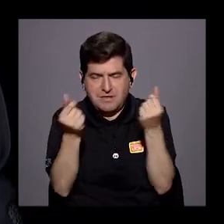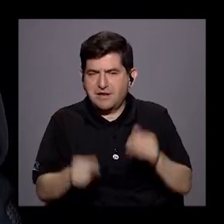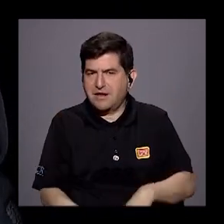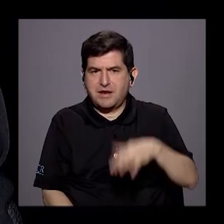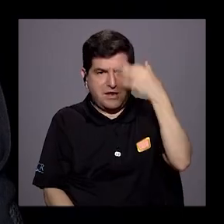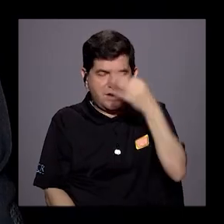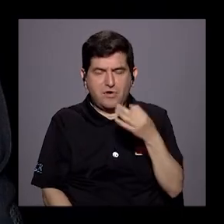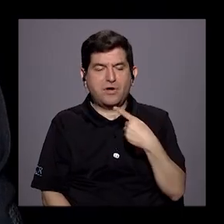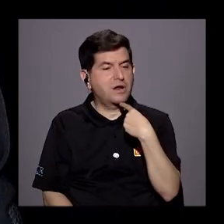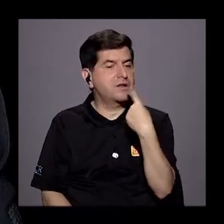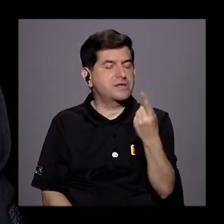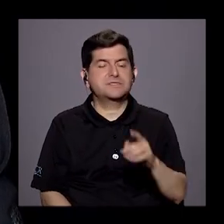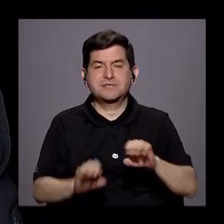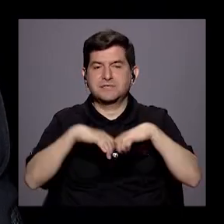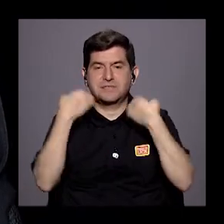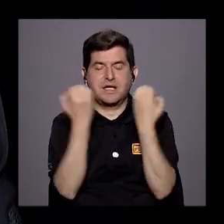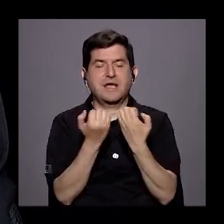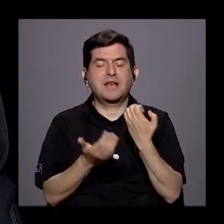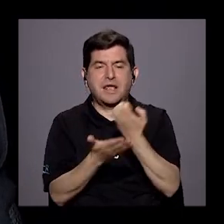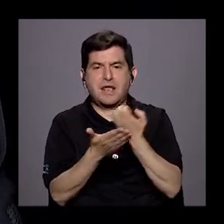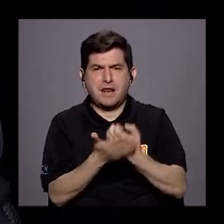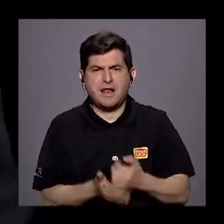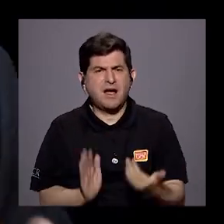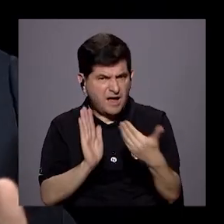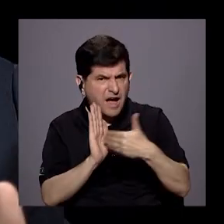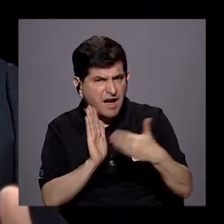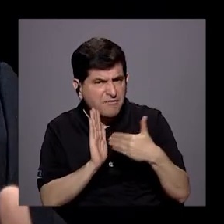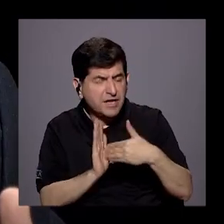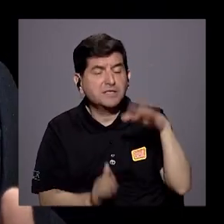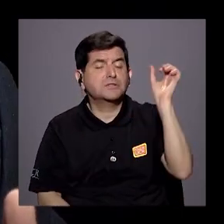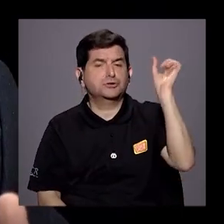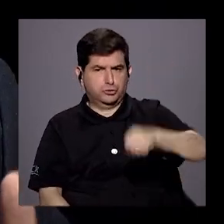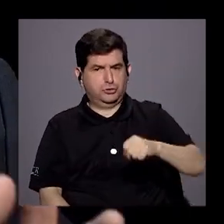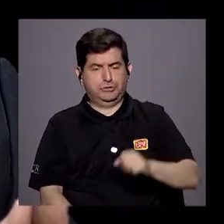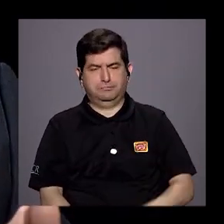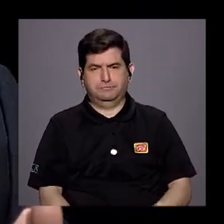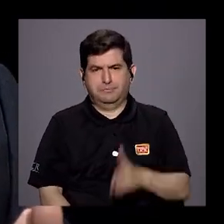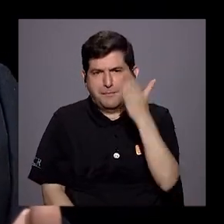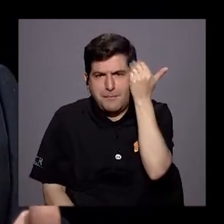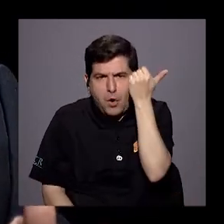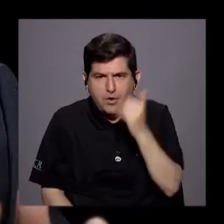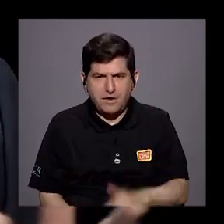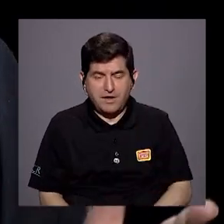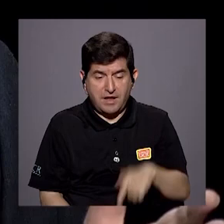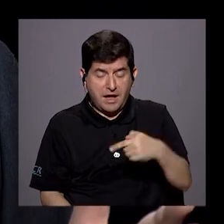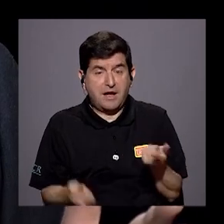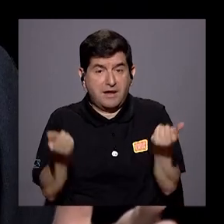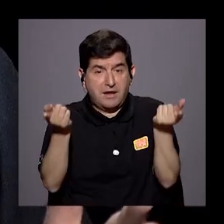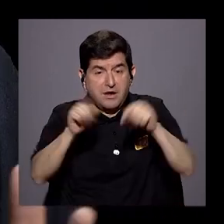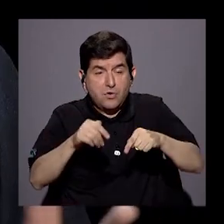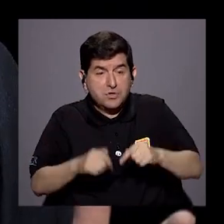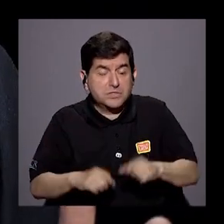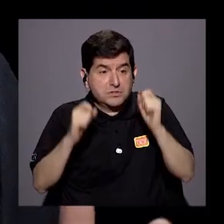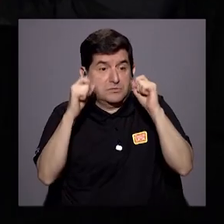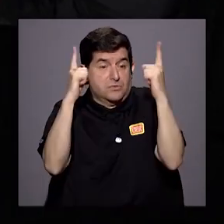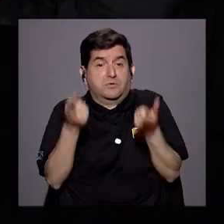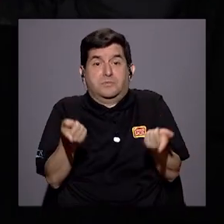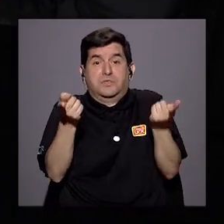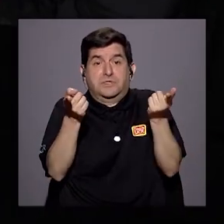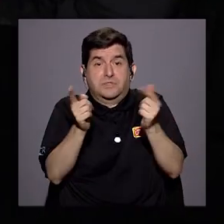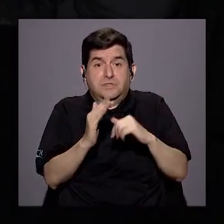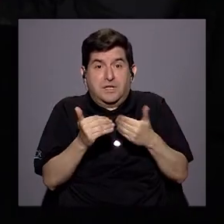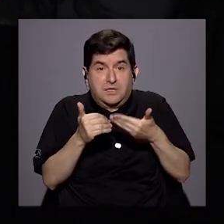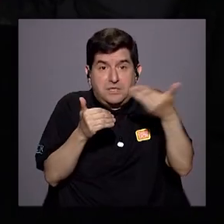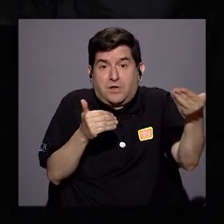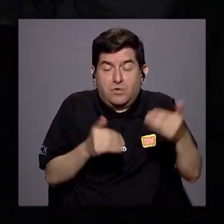no creen en lo que ha apropiado el equipo. Y le está haciendo daño a eso. Y eso le da un gran daño. ¿Por qué? Porque aquí se han dado cosas inauditas, ¿verdad?